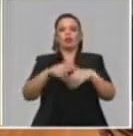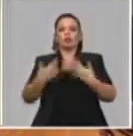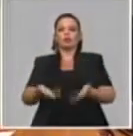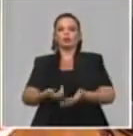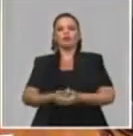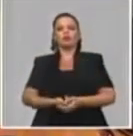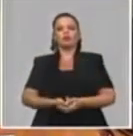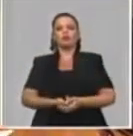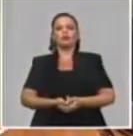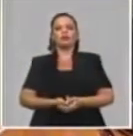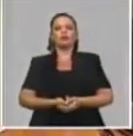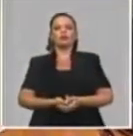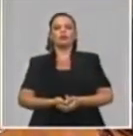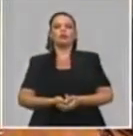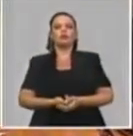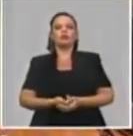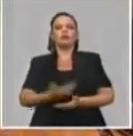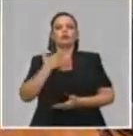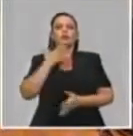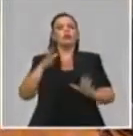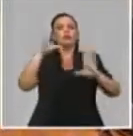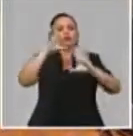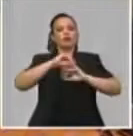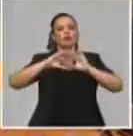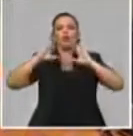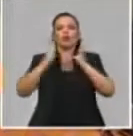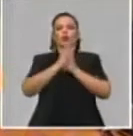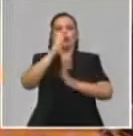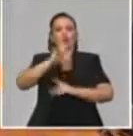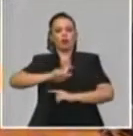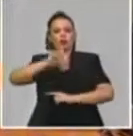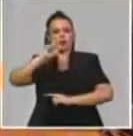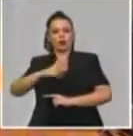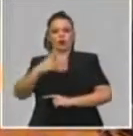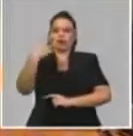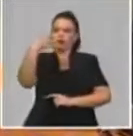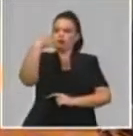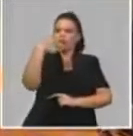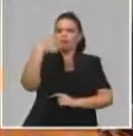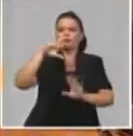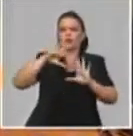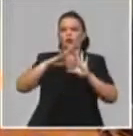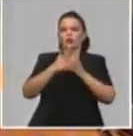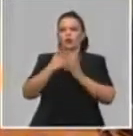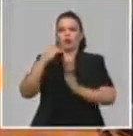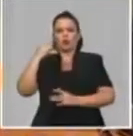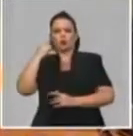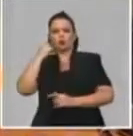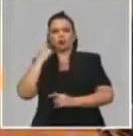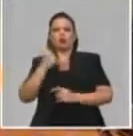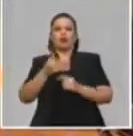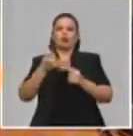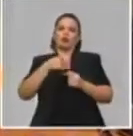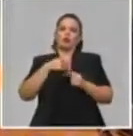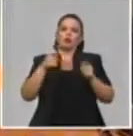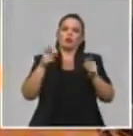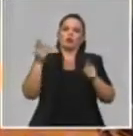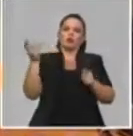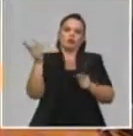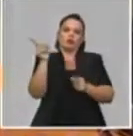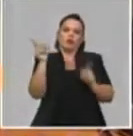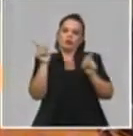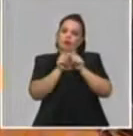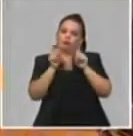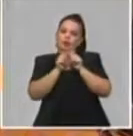noches a todas las personas que nos miran, nos escuchan en estos momentos. No voy a ampliar como quisiera por los minutos que nos restan, pero sí